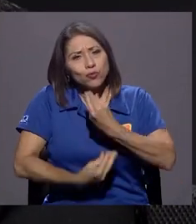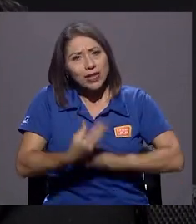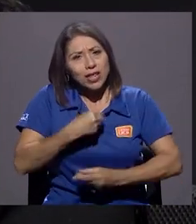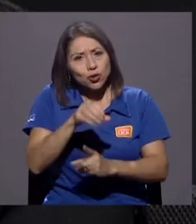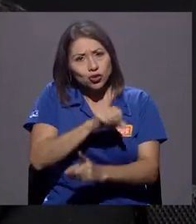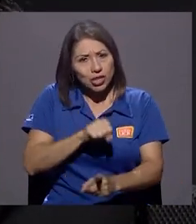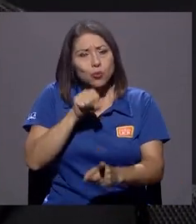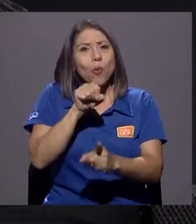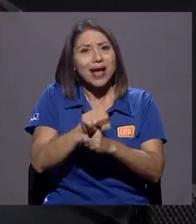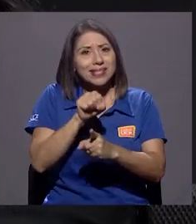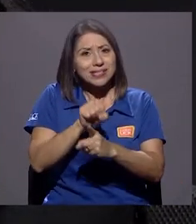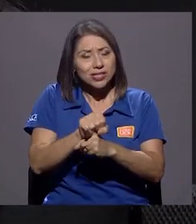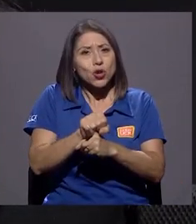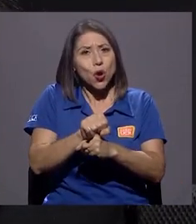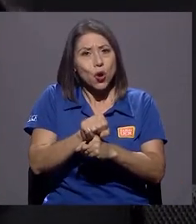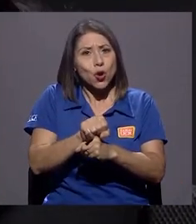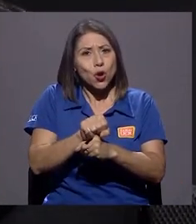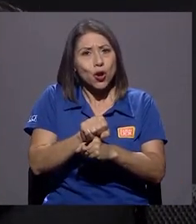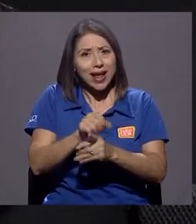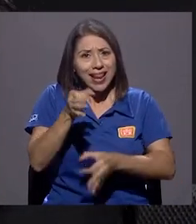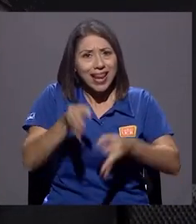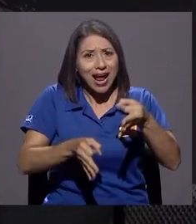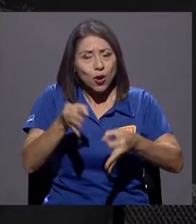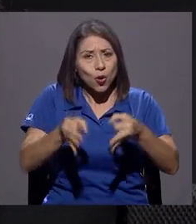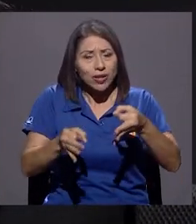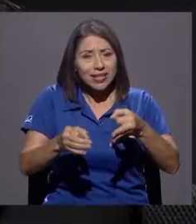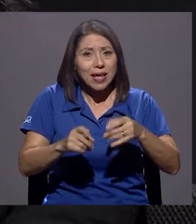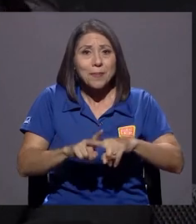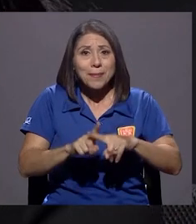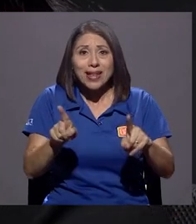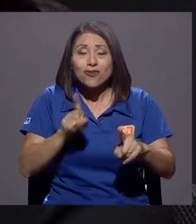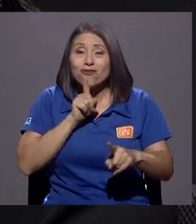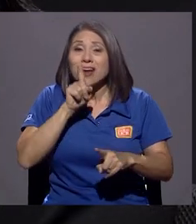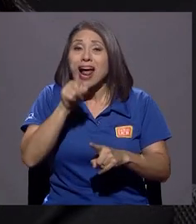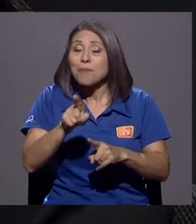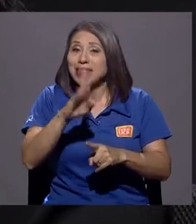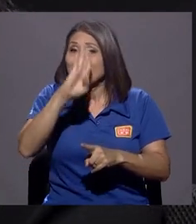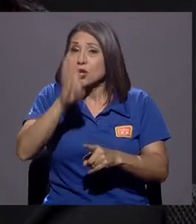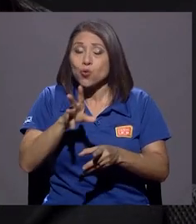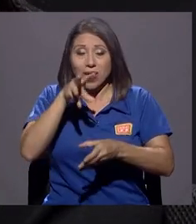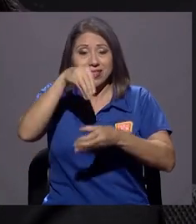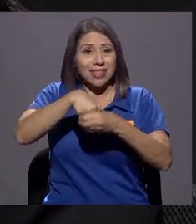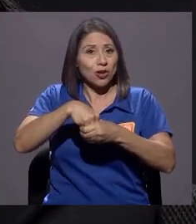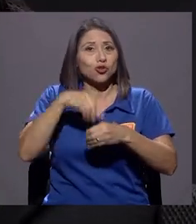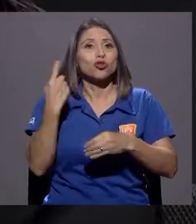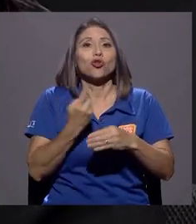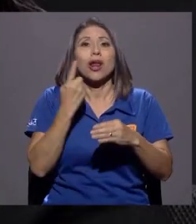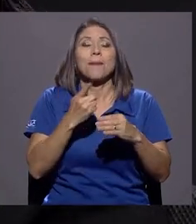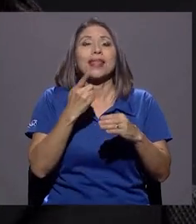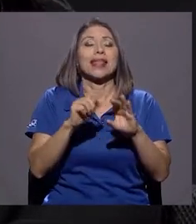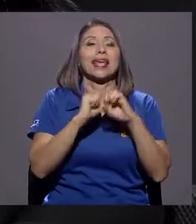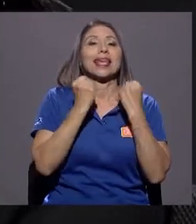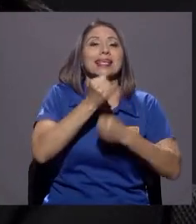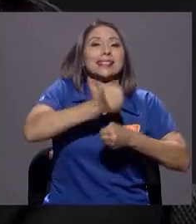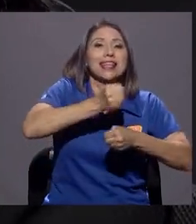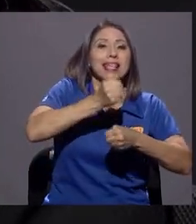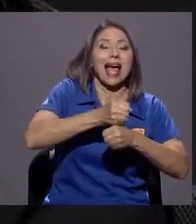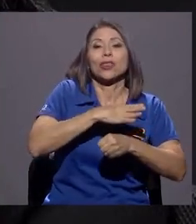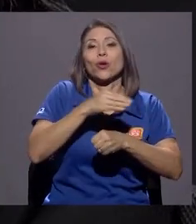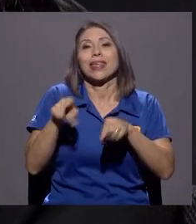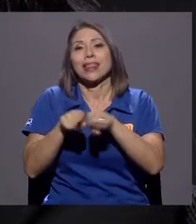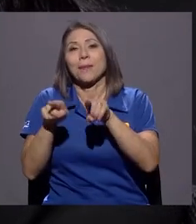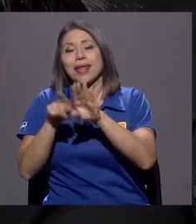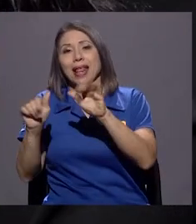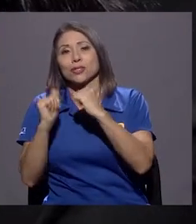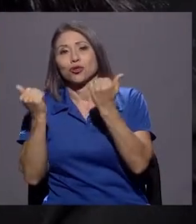corte, nunca fue a lo interno, más que por la COJUD y por el CITRAJUD. De ahí en fuera nadie me acompañó. Y en el caso de él,